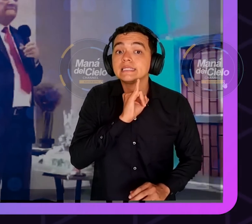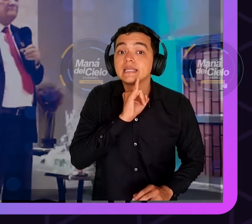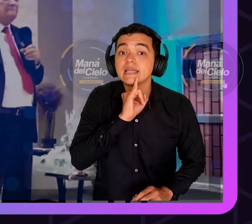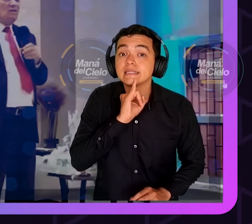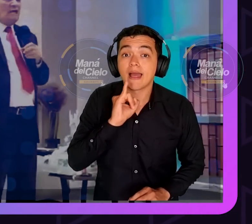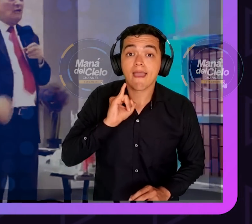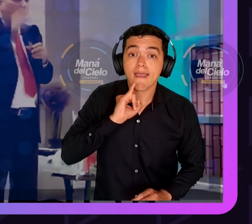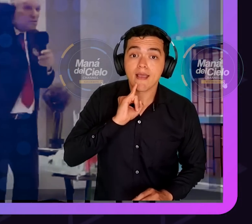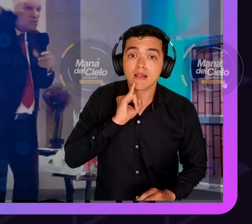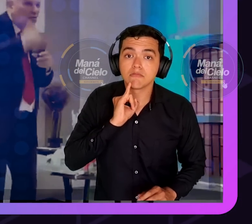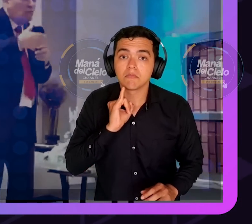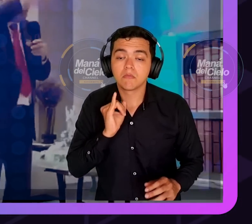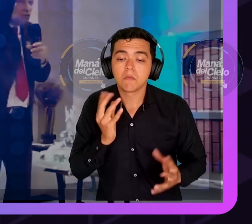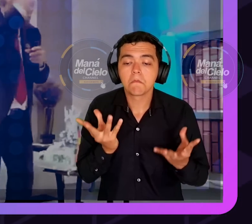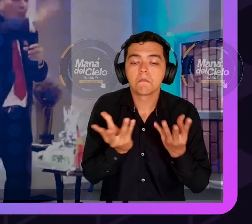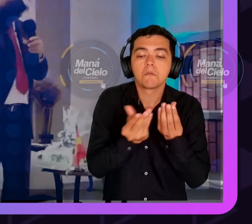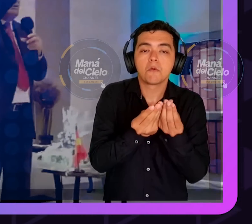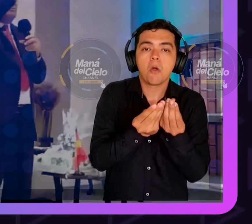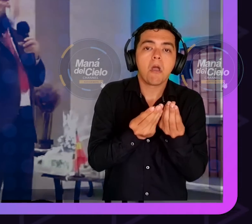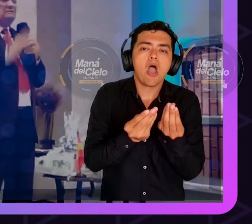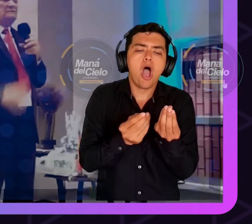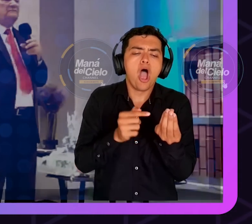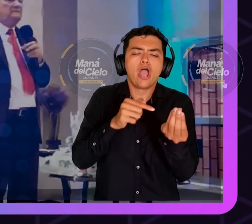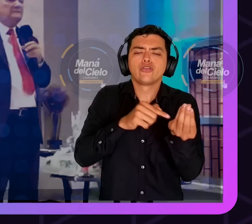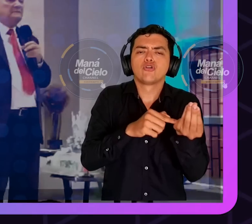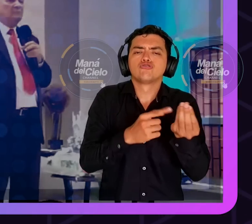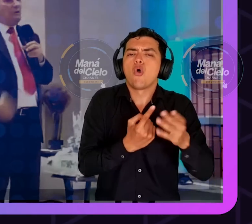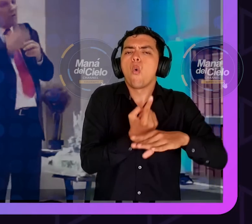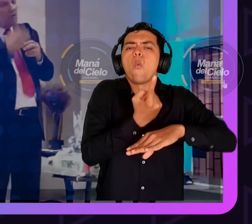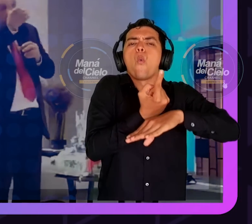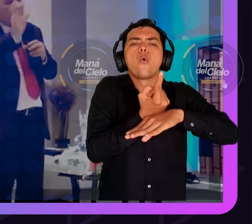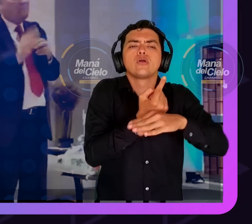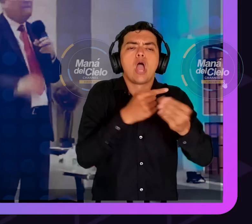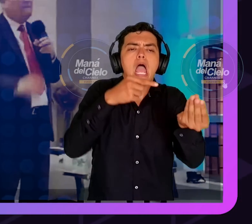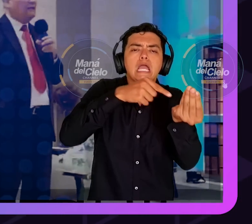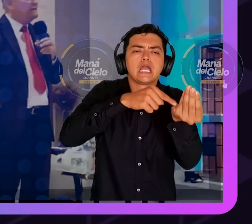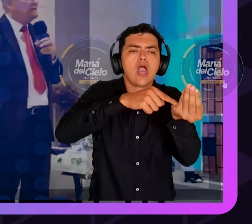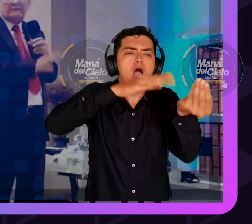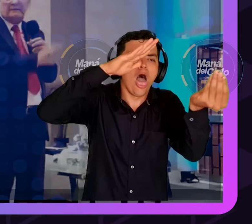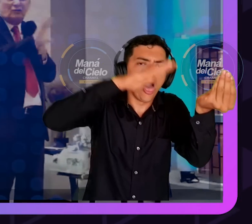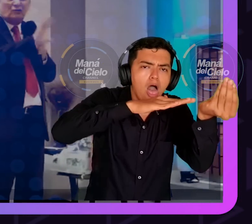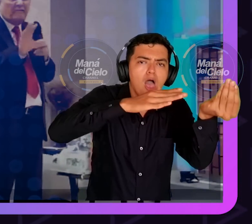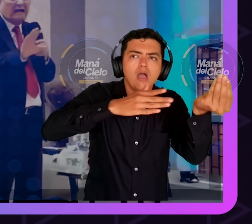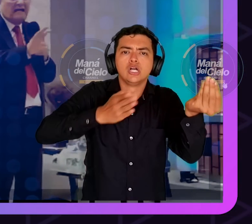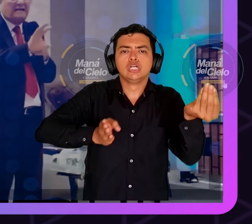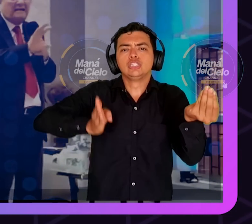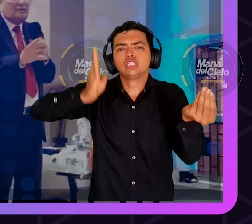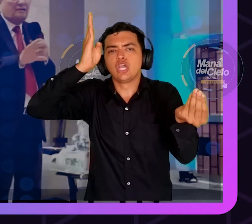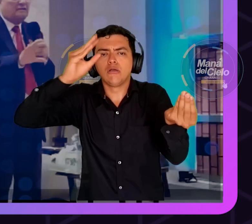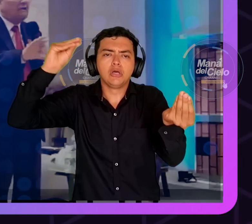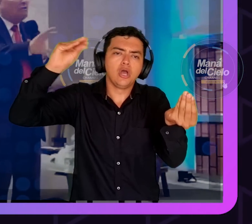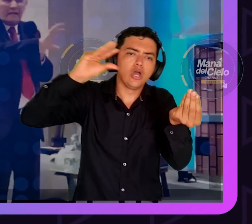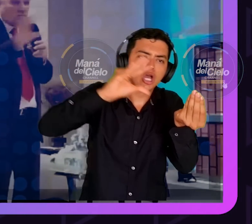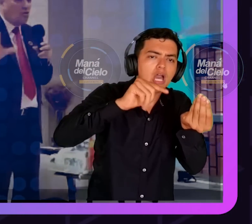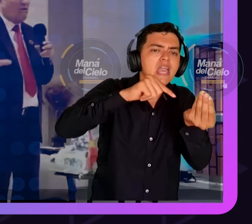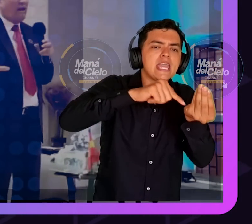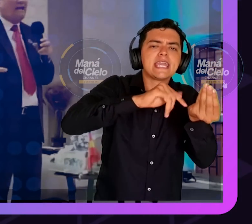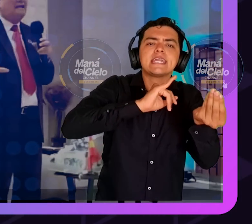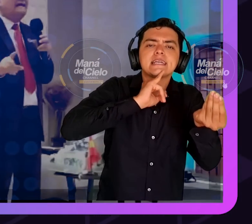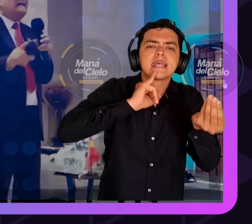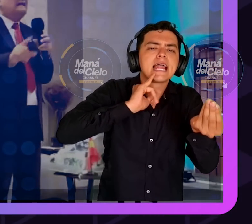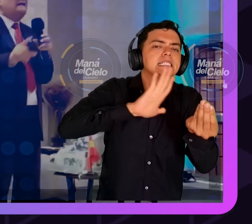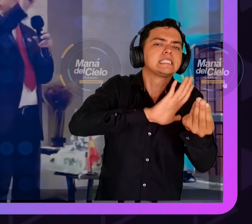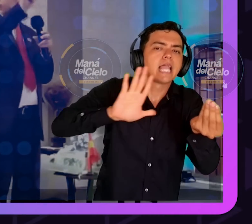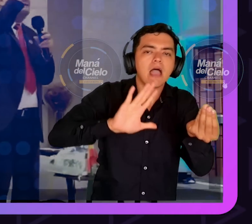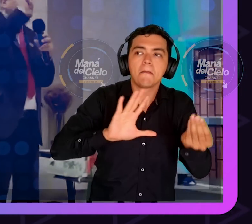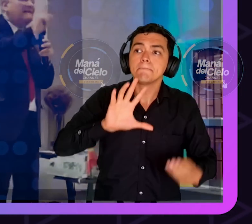y han convencido al mundo que ellos son únicos. Pero lee la Biblia porque la bendición de Abraham a las naciones no era solo para Israel, era